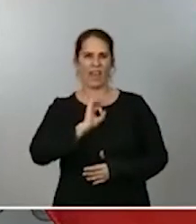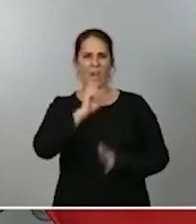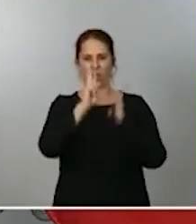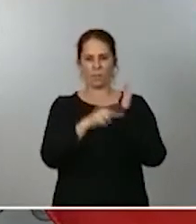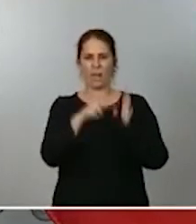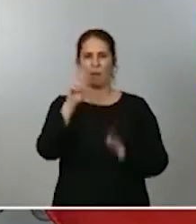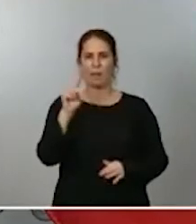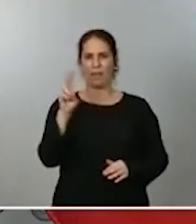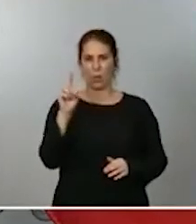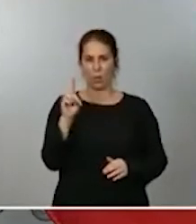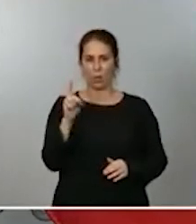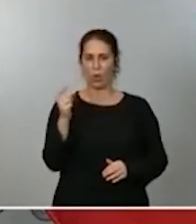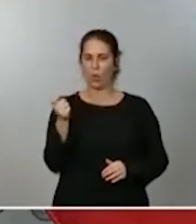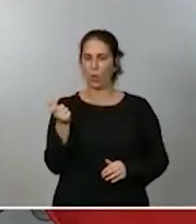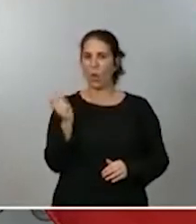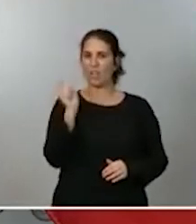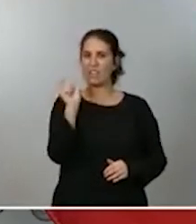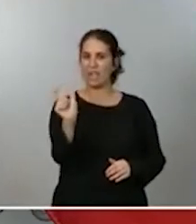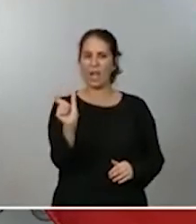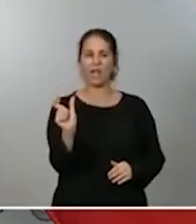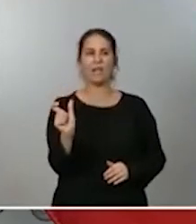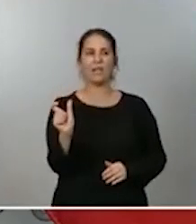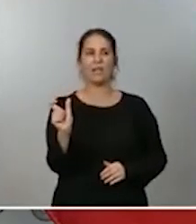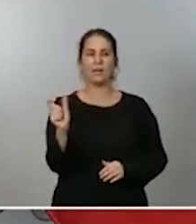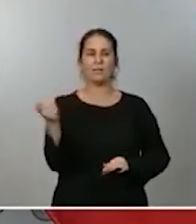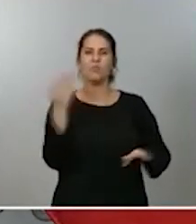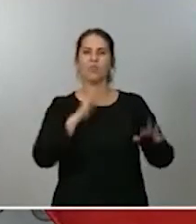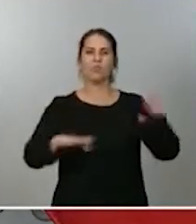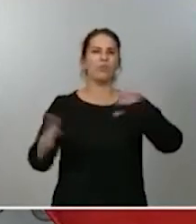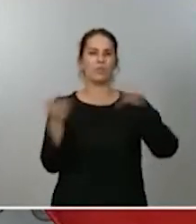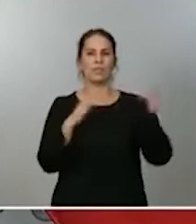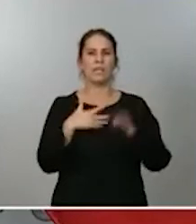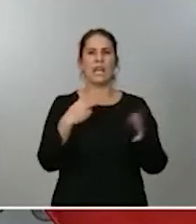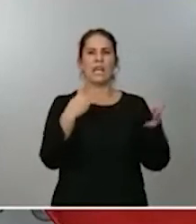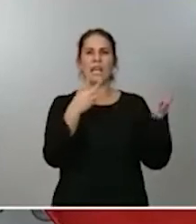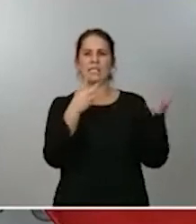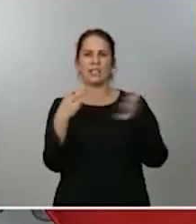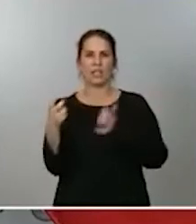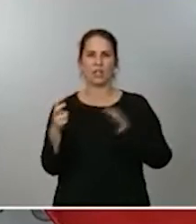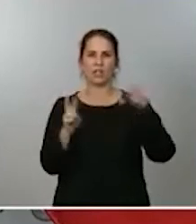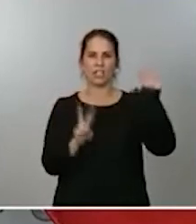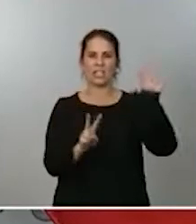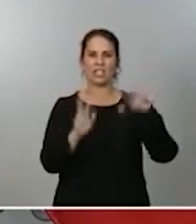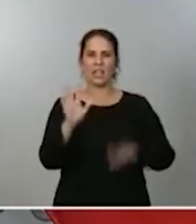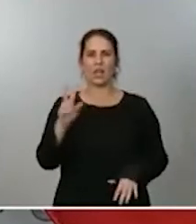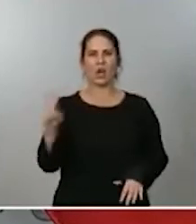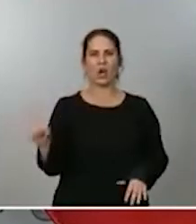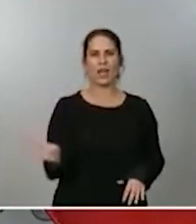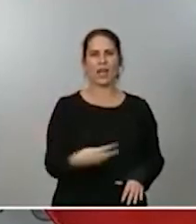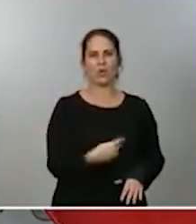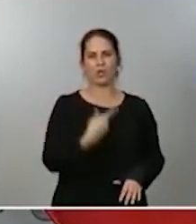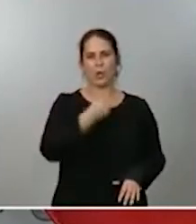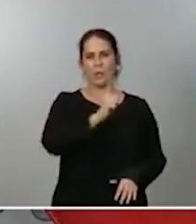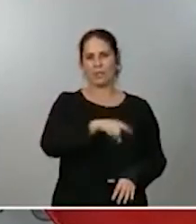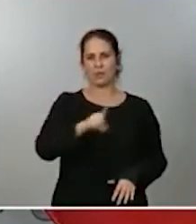la cuantía a percibir estará en torno a los 775 euros mensuales.